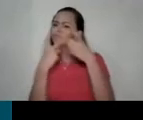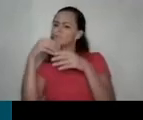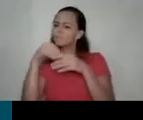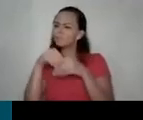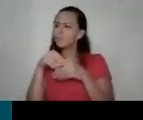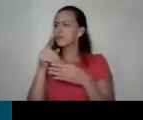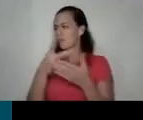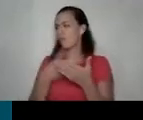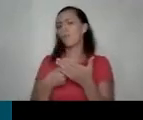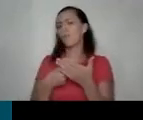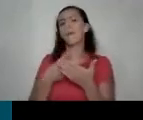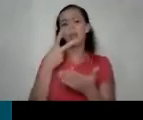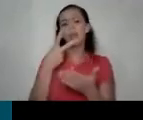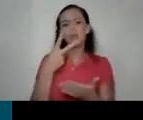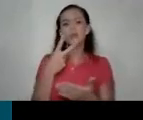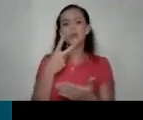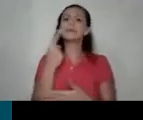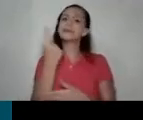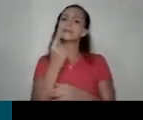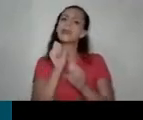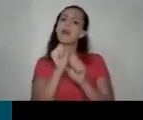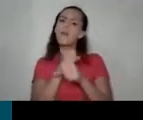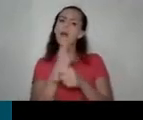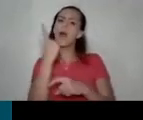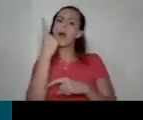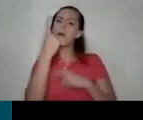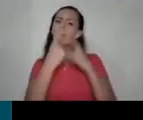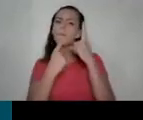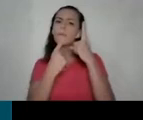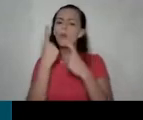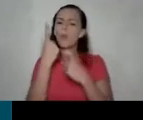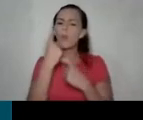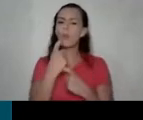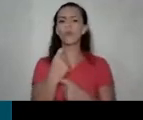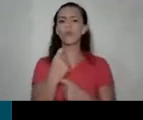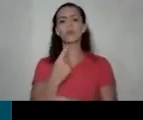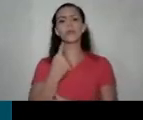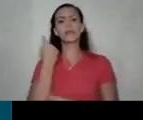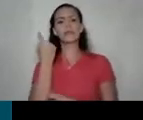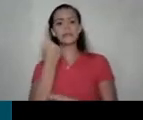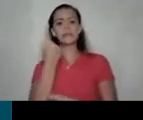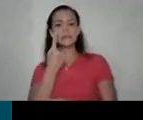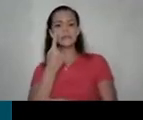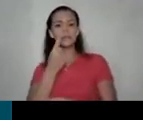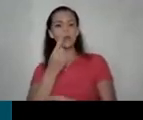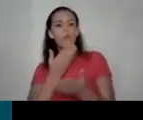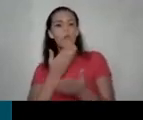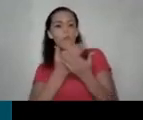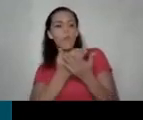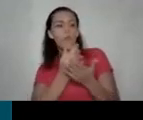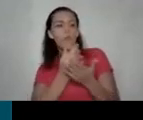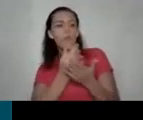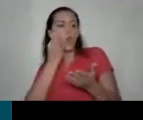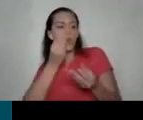preguntas siempre póngase en el lugar de ellas porque de verdad que ellas experimentan muchas cosas y nada más rápidamente por ejemplo yo